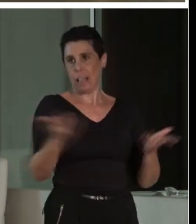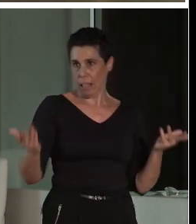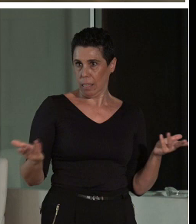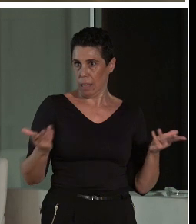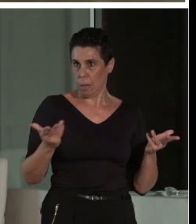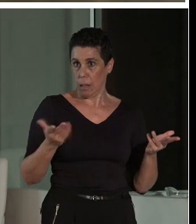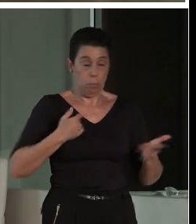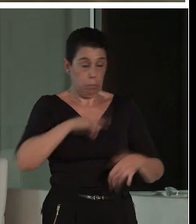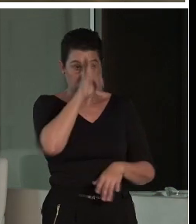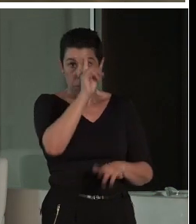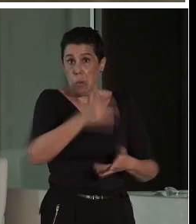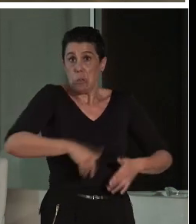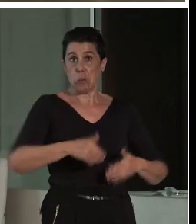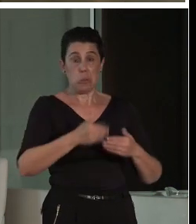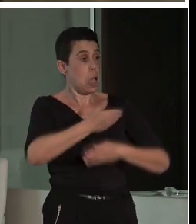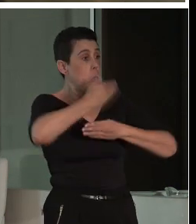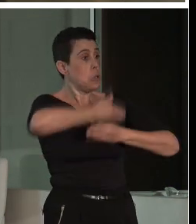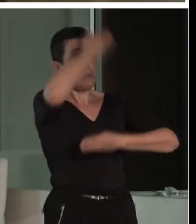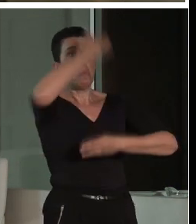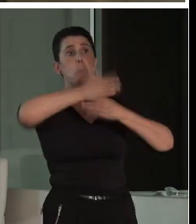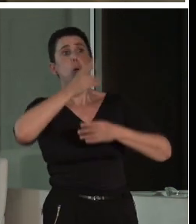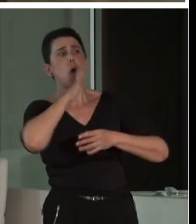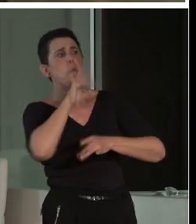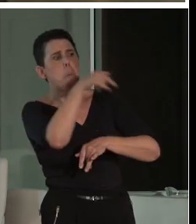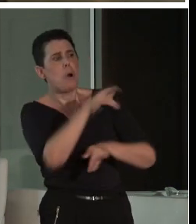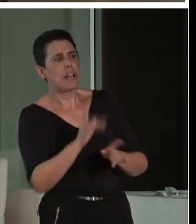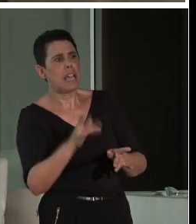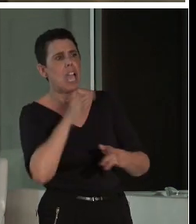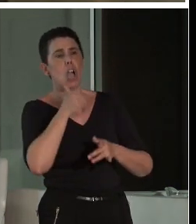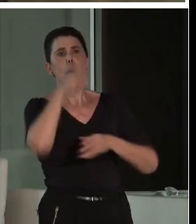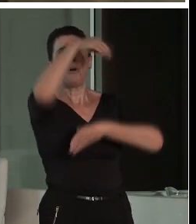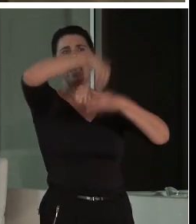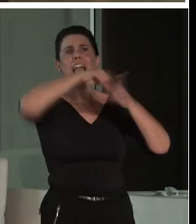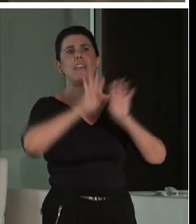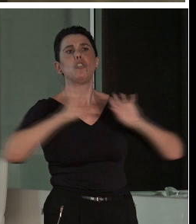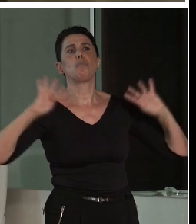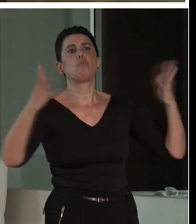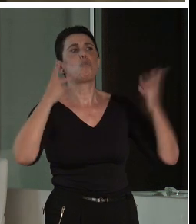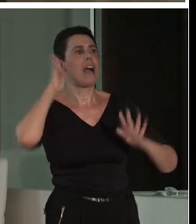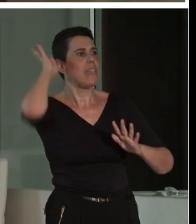No sé nada de por qué están sus muros como están, no sé por qué hay una muralla romana dentro, no.